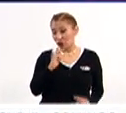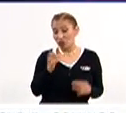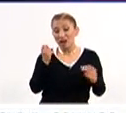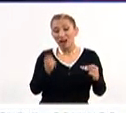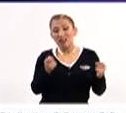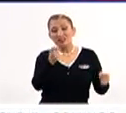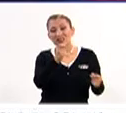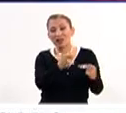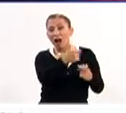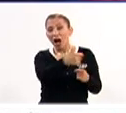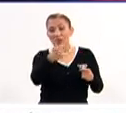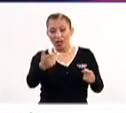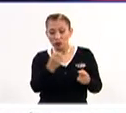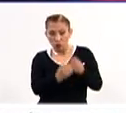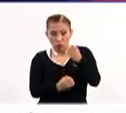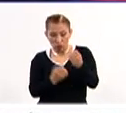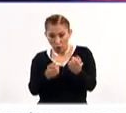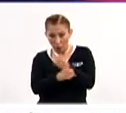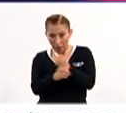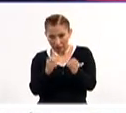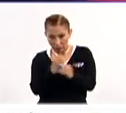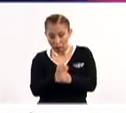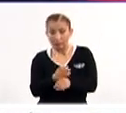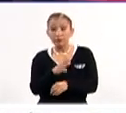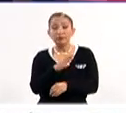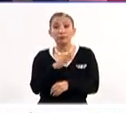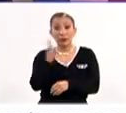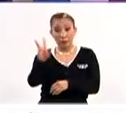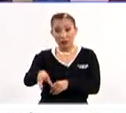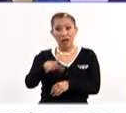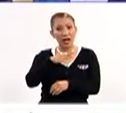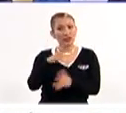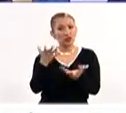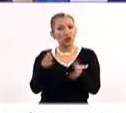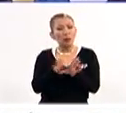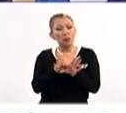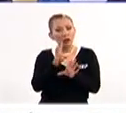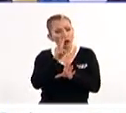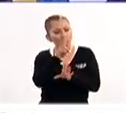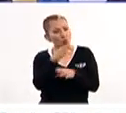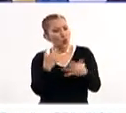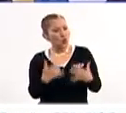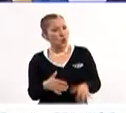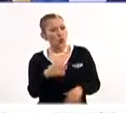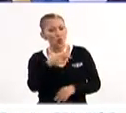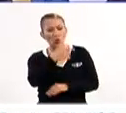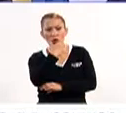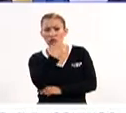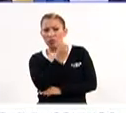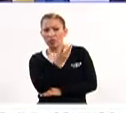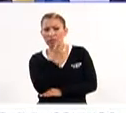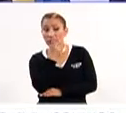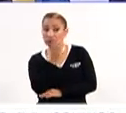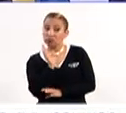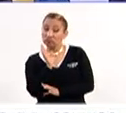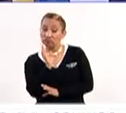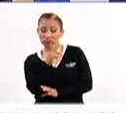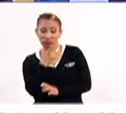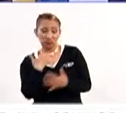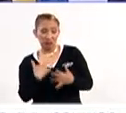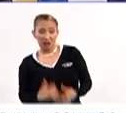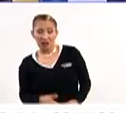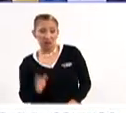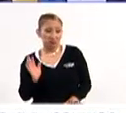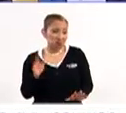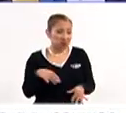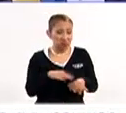lo que representan en cada una de sus obras. Entonces, realmente, ves una cosa así y dices, caray, o sea, cualquiera diría, bueno, bueno, pues es un